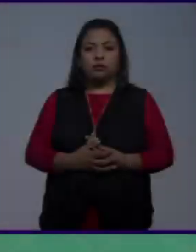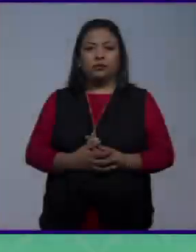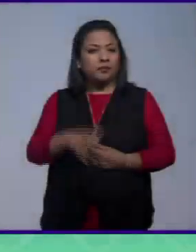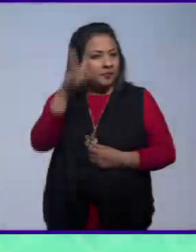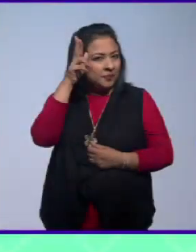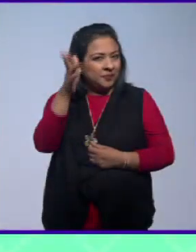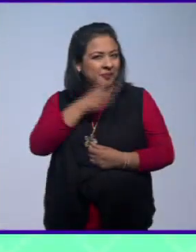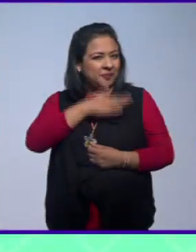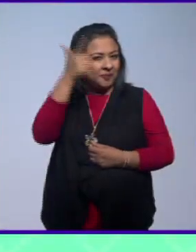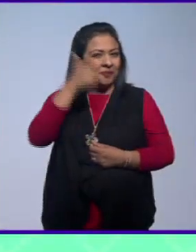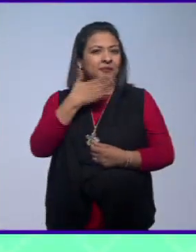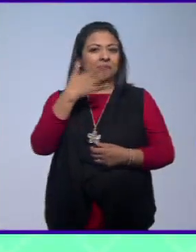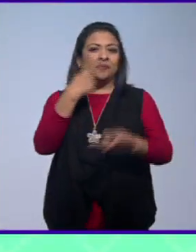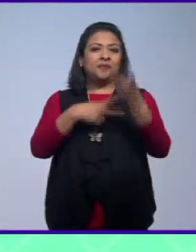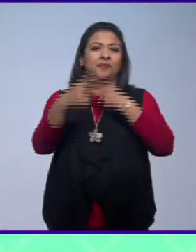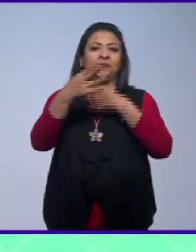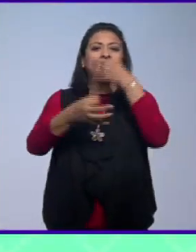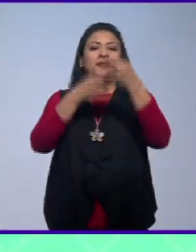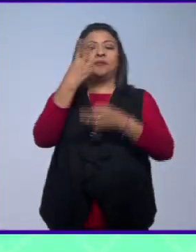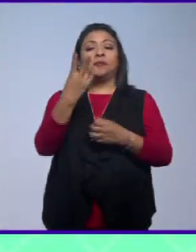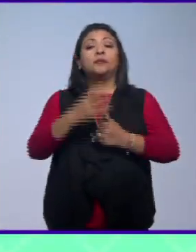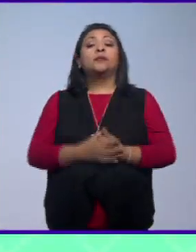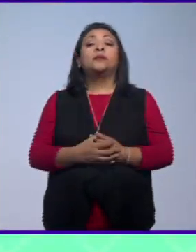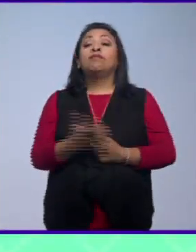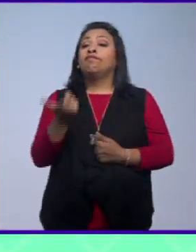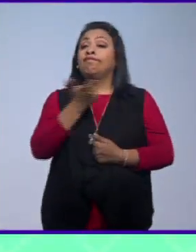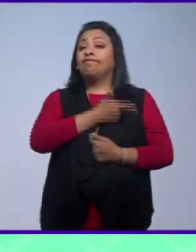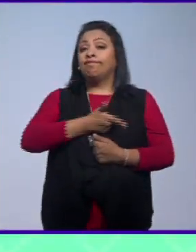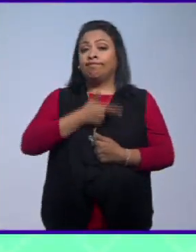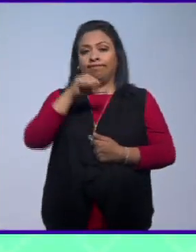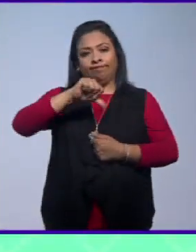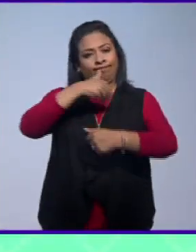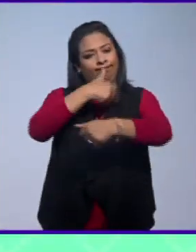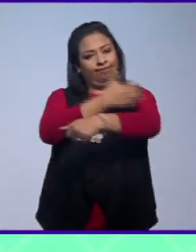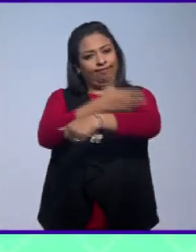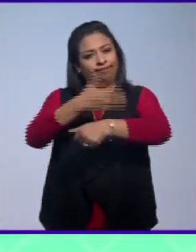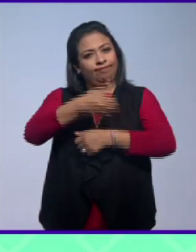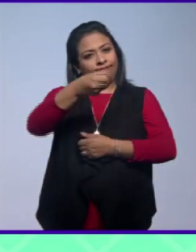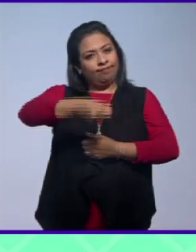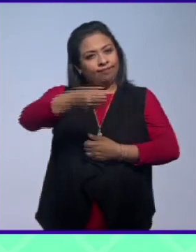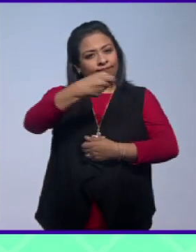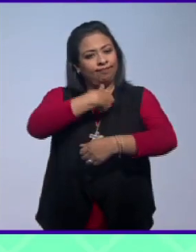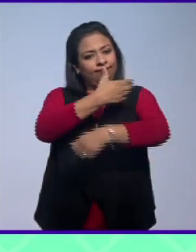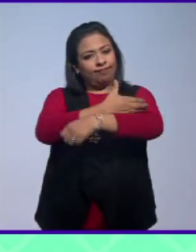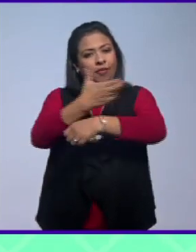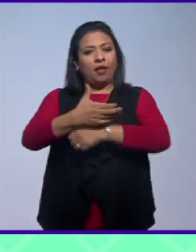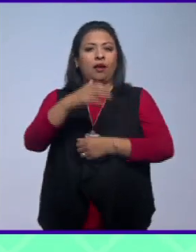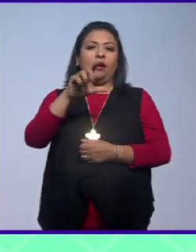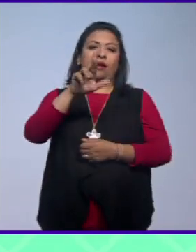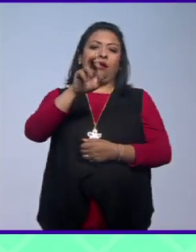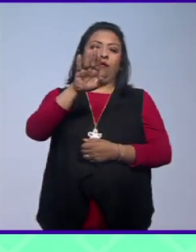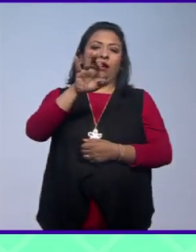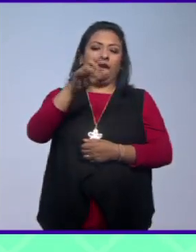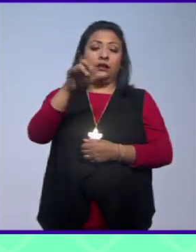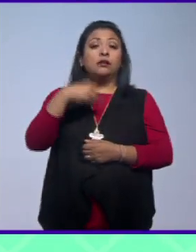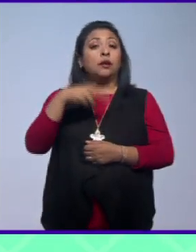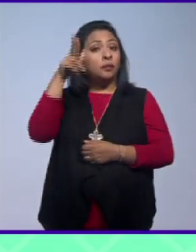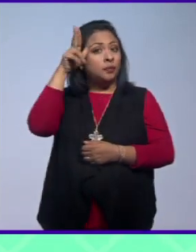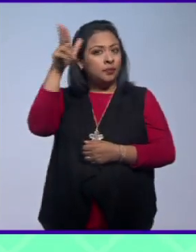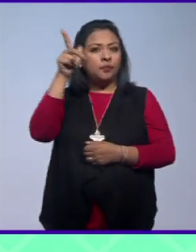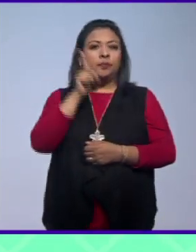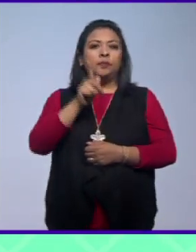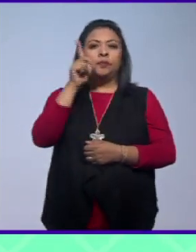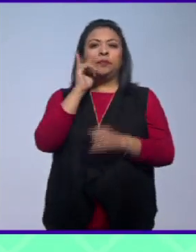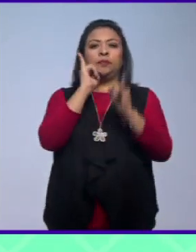Hola, ¿qué tal? Muy buenas noches, bienvenidos a Noticias 22. Qué gusto que nos acompañe. Saludo a mi compañero Rafael García Villegas, también. Hola, Laura